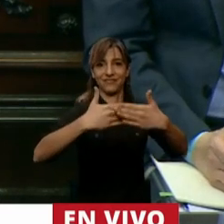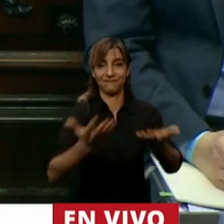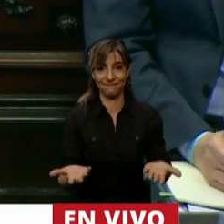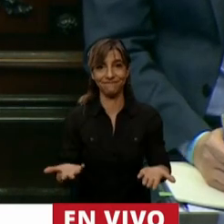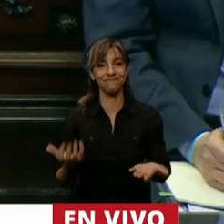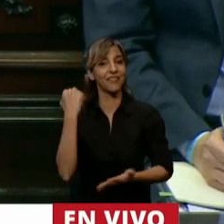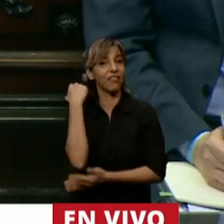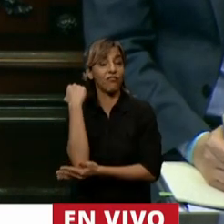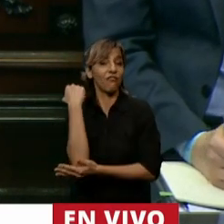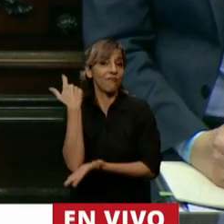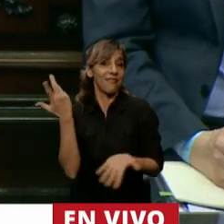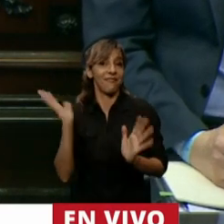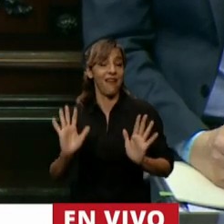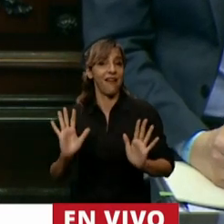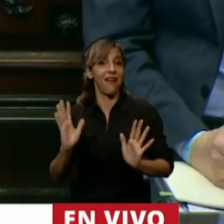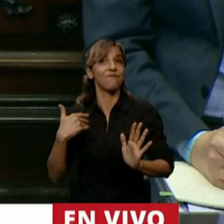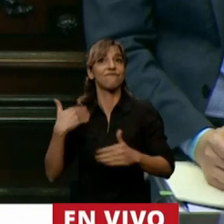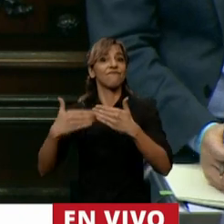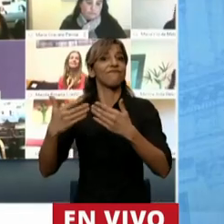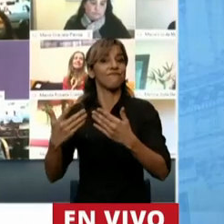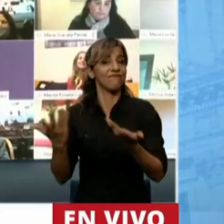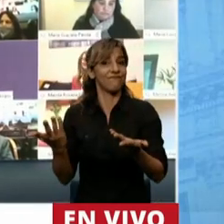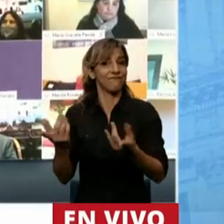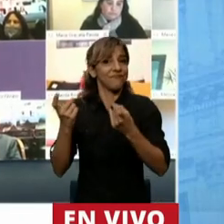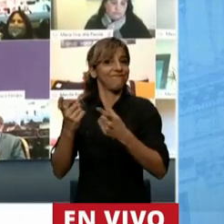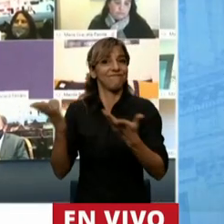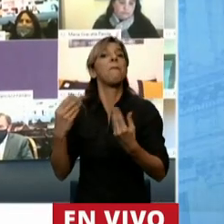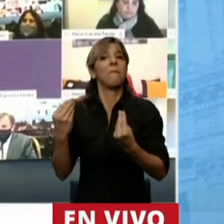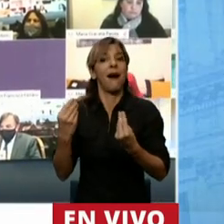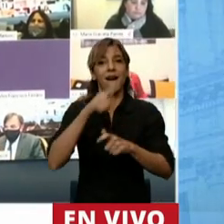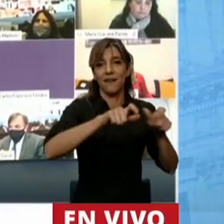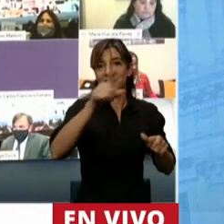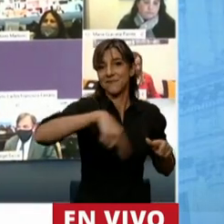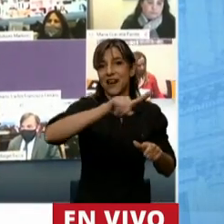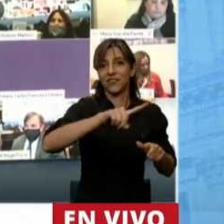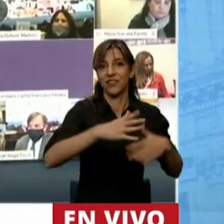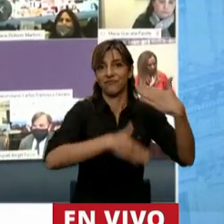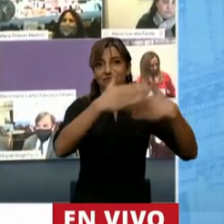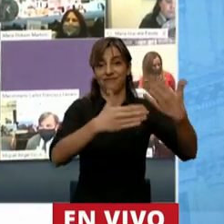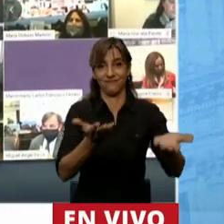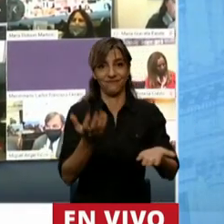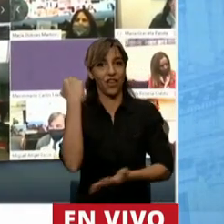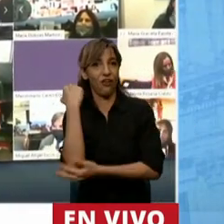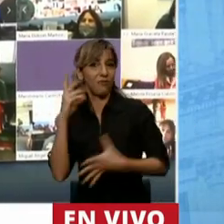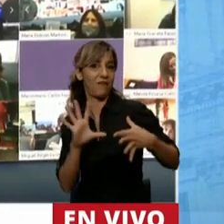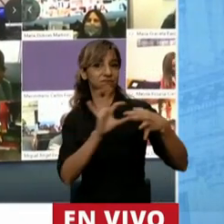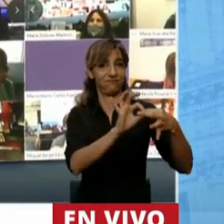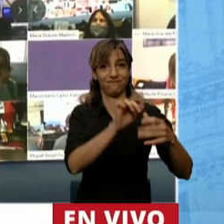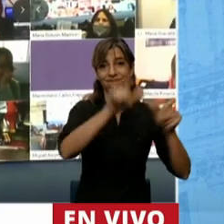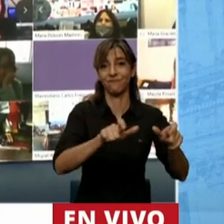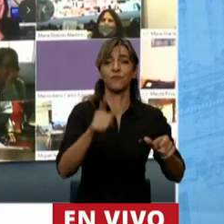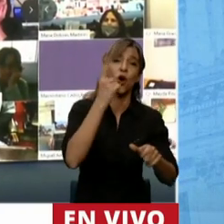la economía si no sirve al hombre y a la mujer entonces no sirve la economía